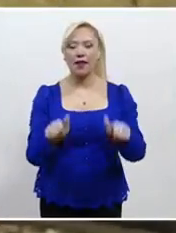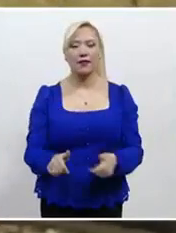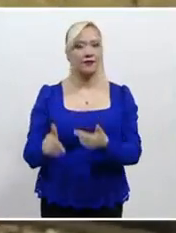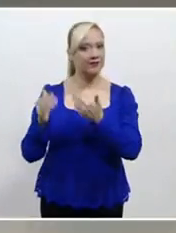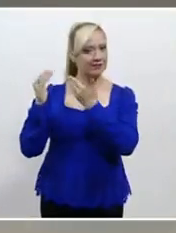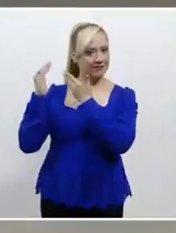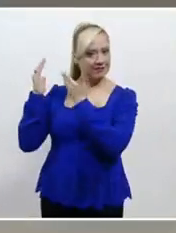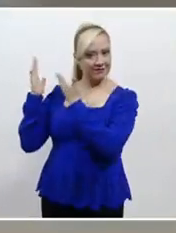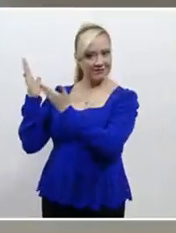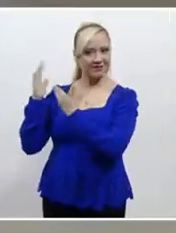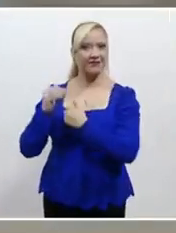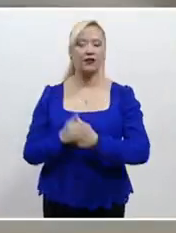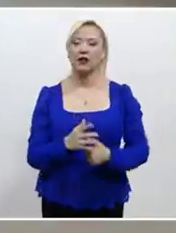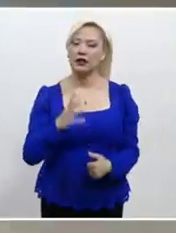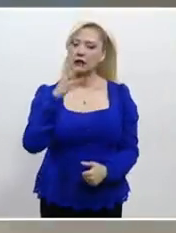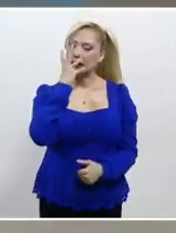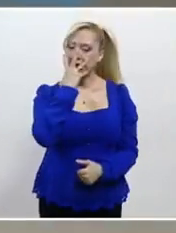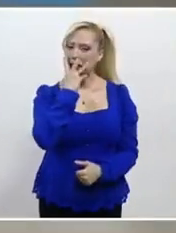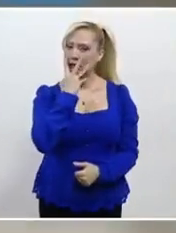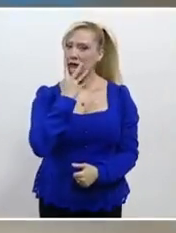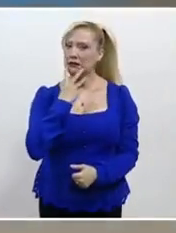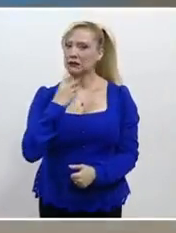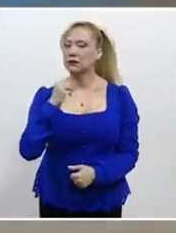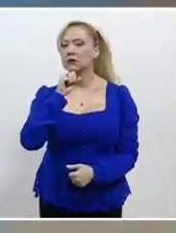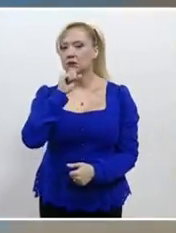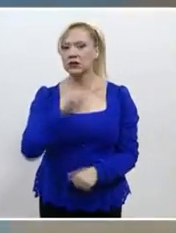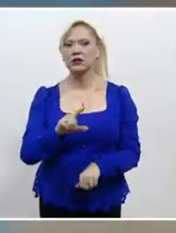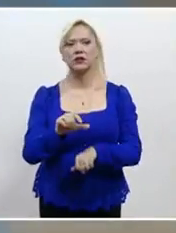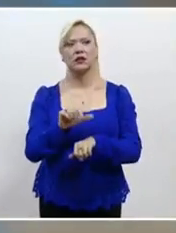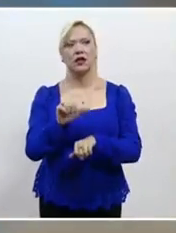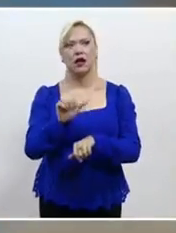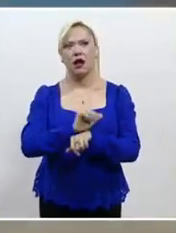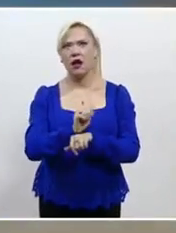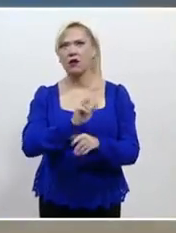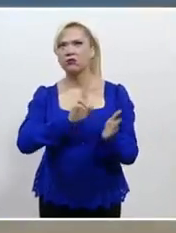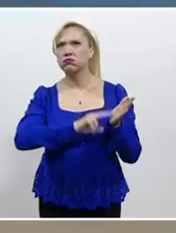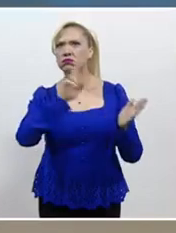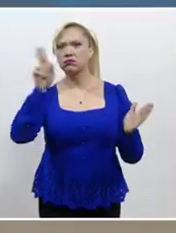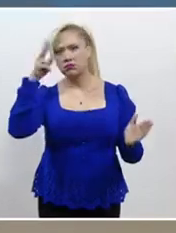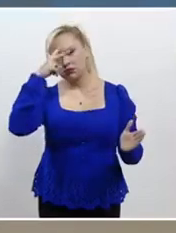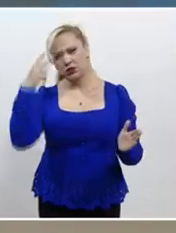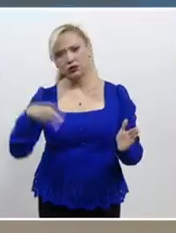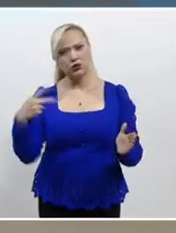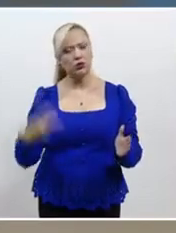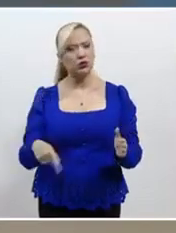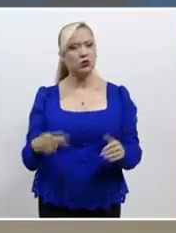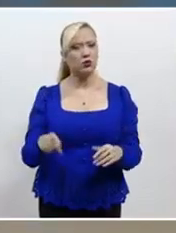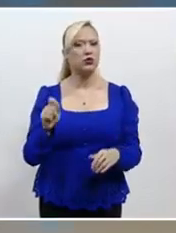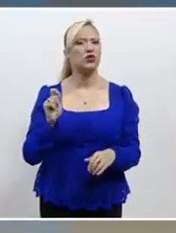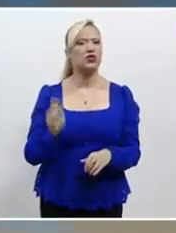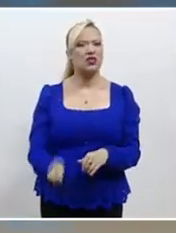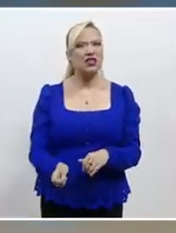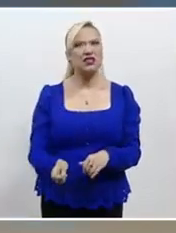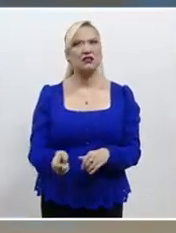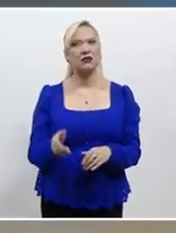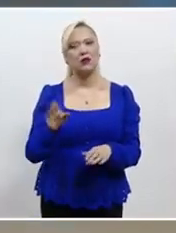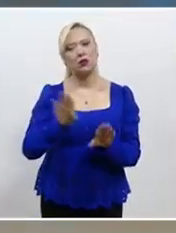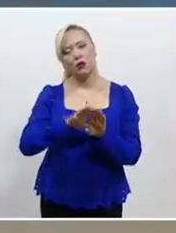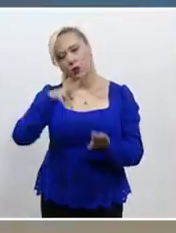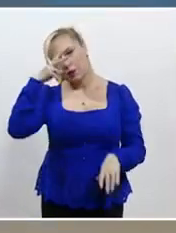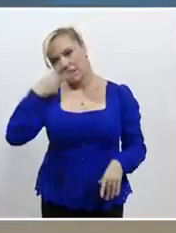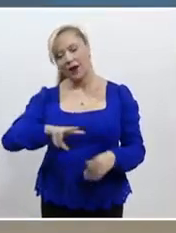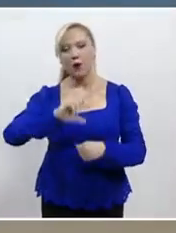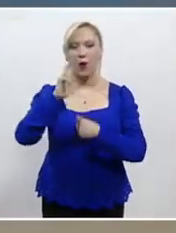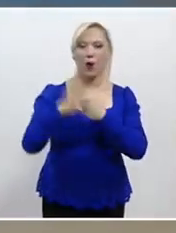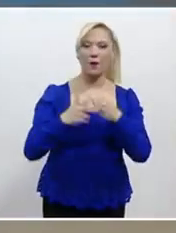del Impresionismo, que también incluye obras de artistas mexicanos que pretenden establecer un diálogo de esta corriente artística en México y